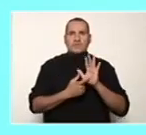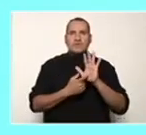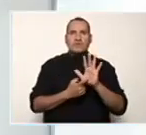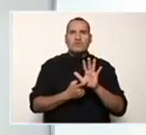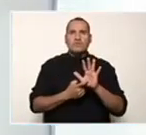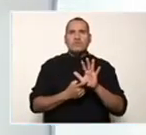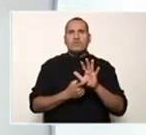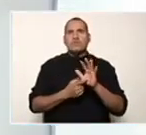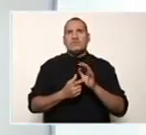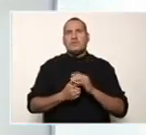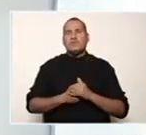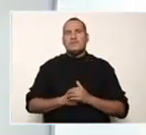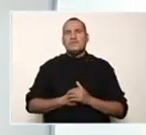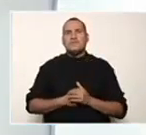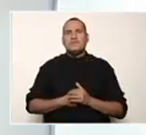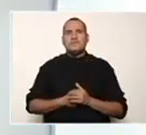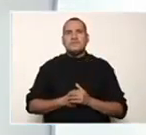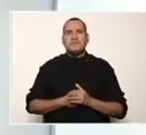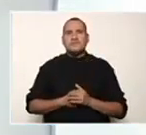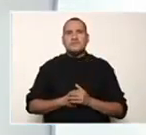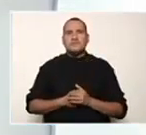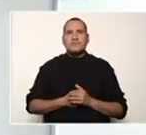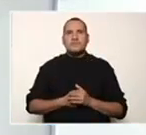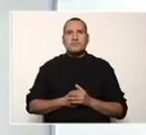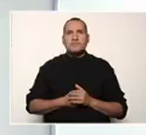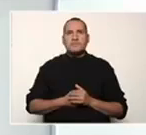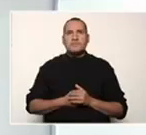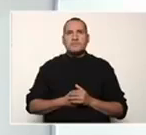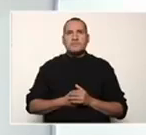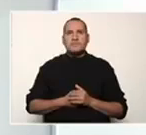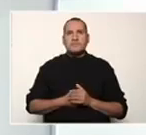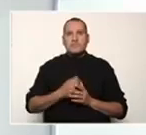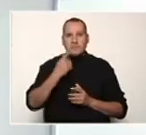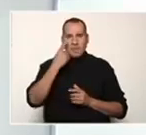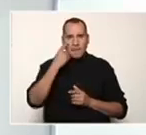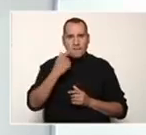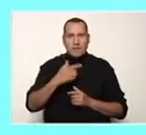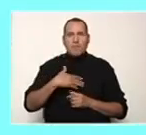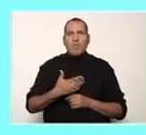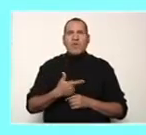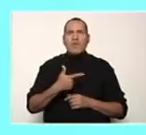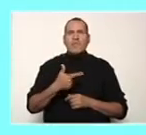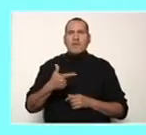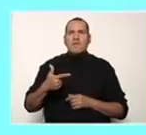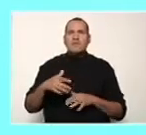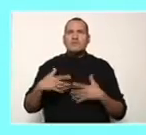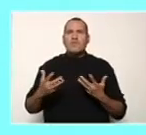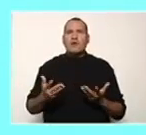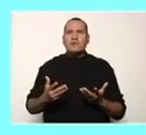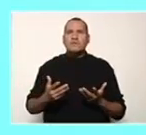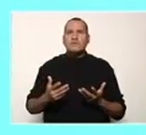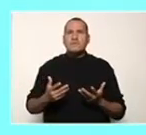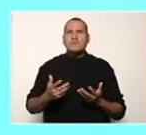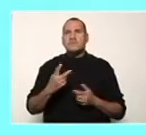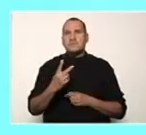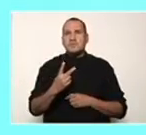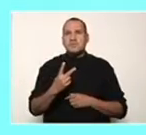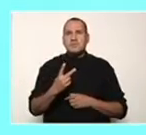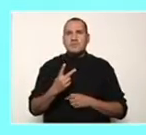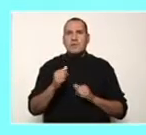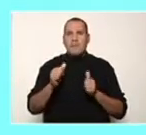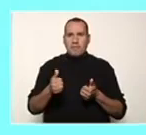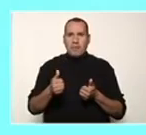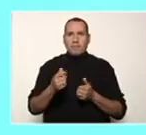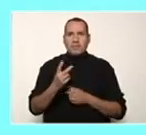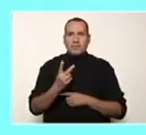este máximo común divisor directo. Criterios de divisibilidad de estos números serían entre 2 porque